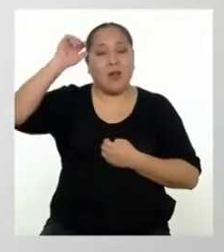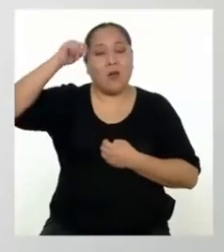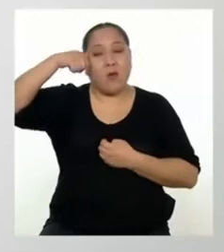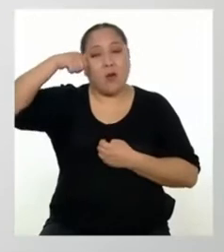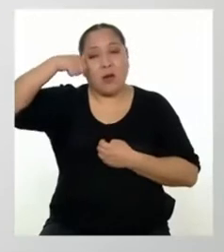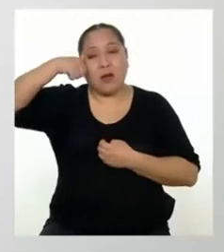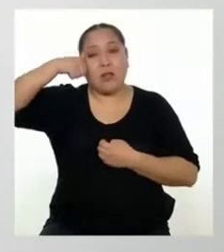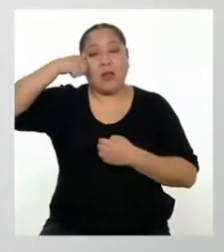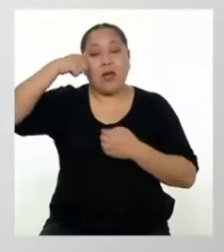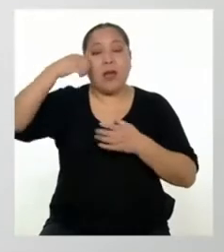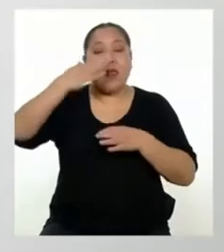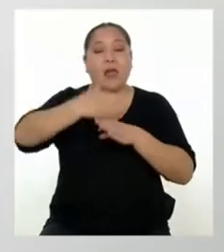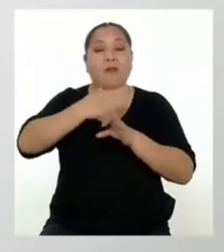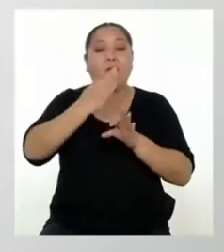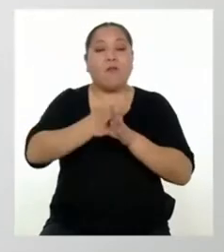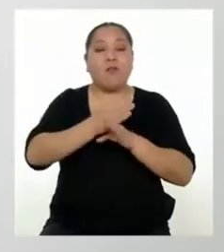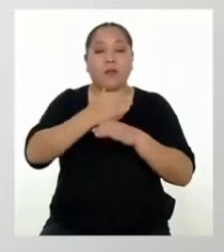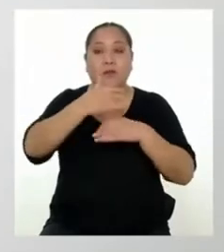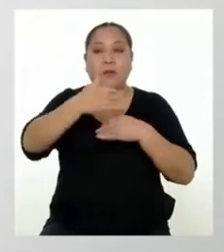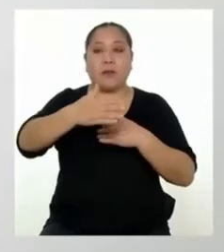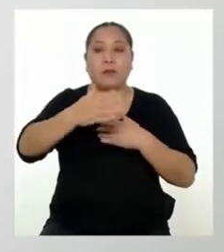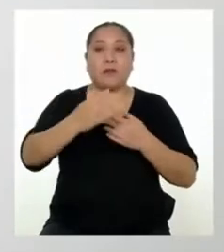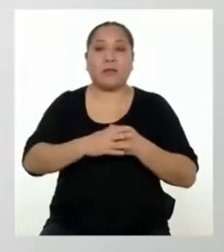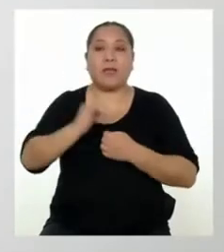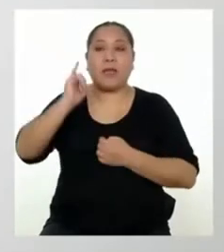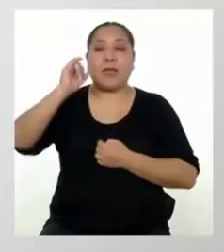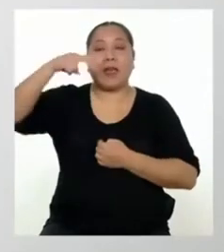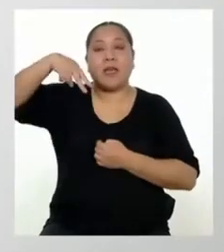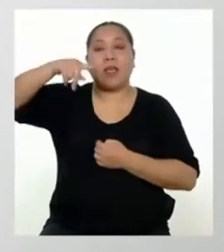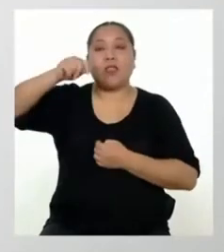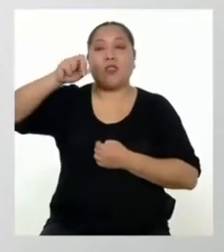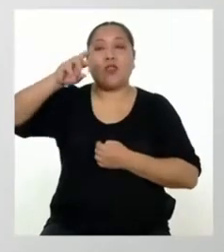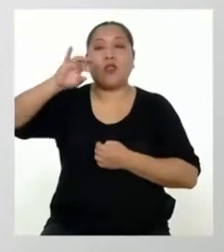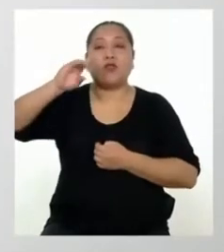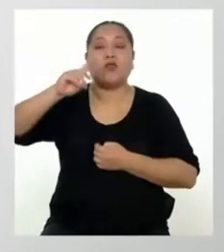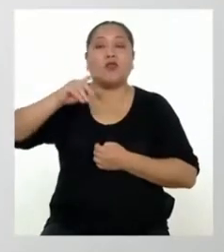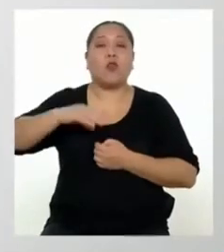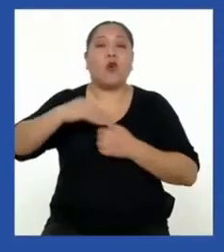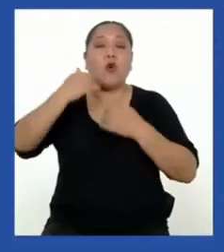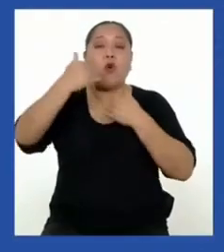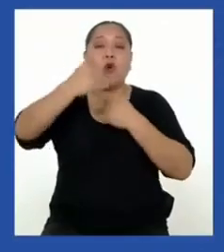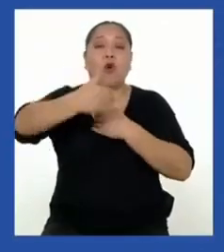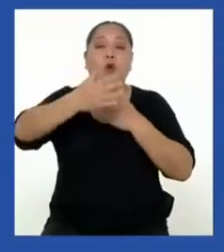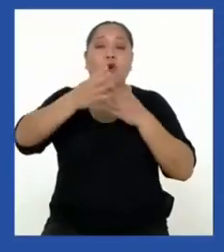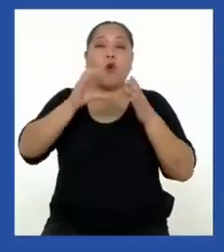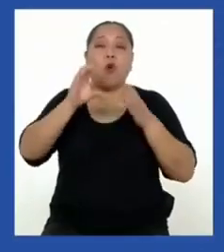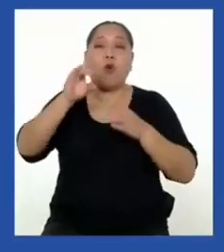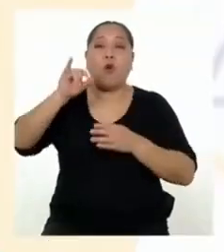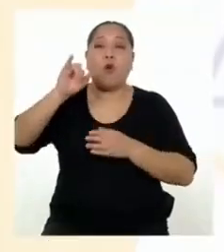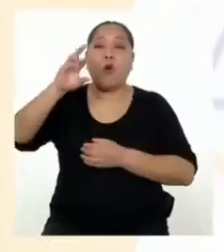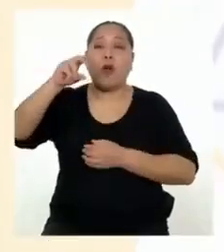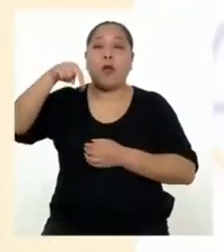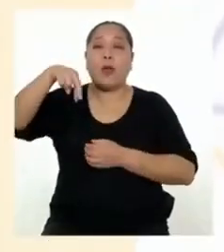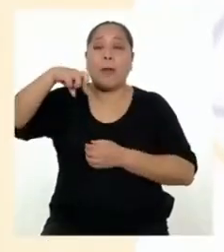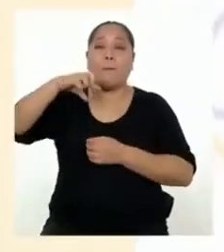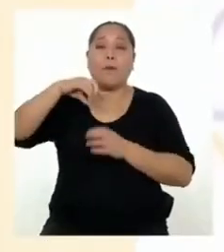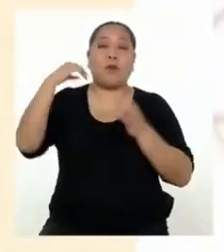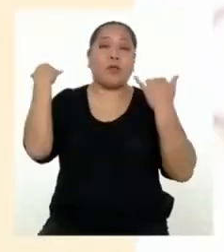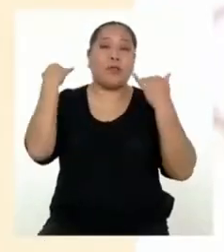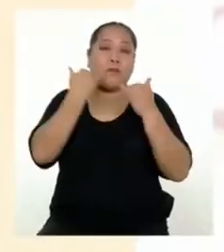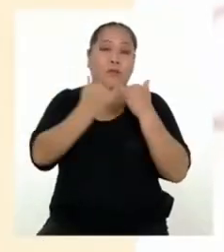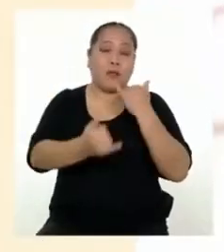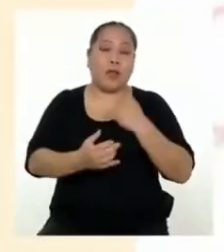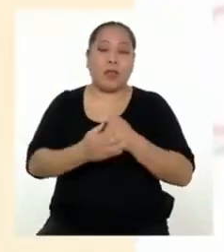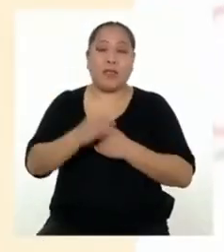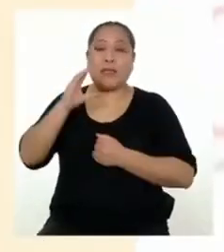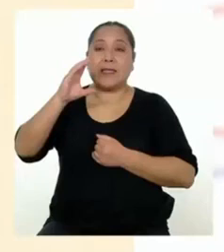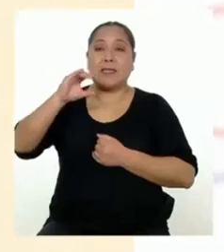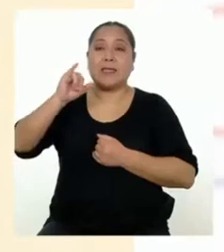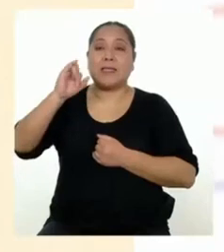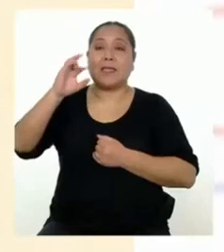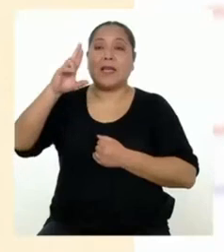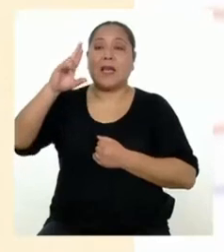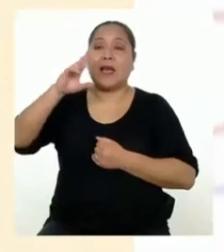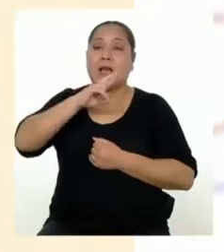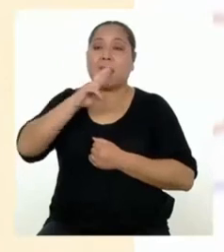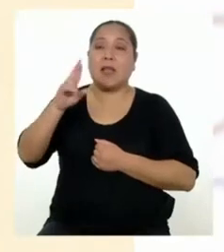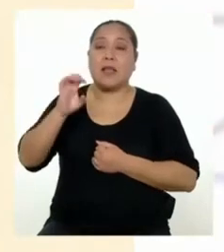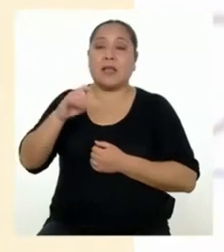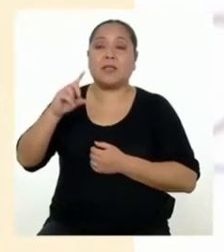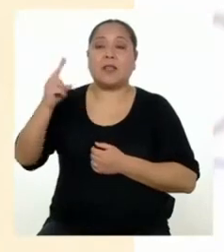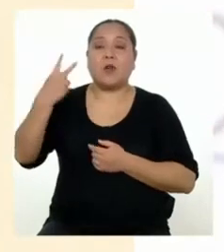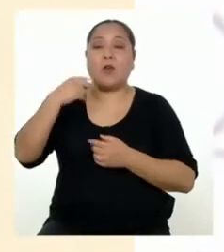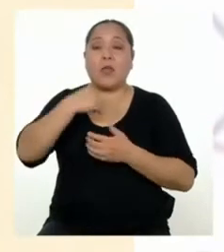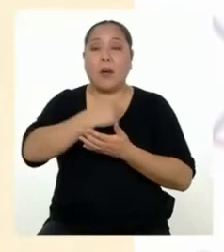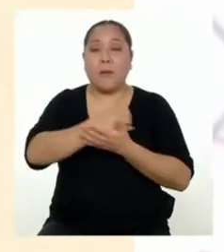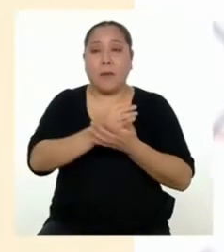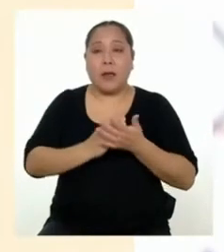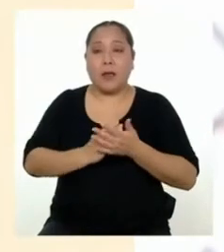recuerda la estructura del texto. Introducción, cuerpo y cierre. El segundo paso que realizaremos es